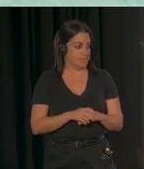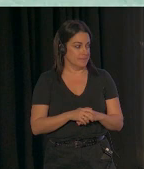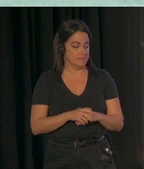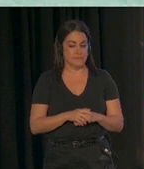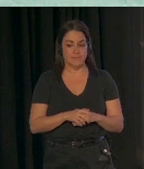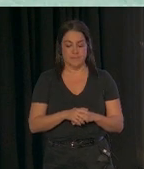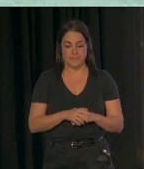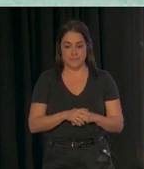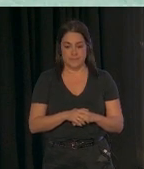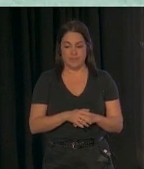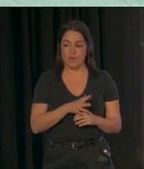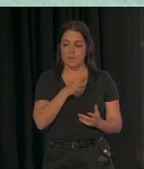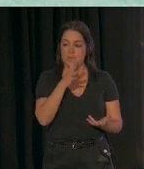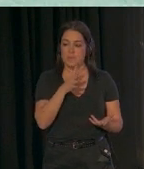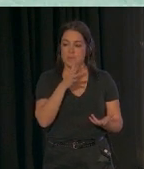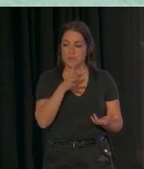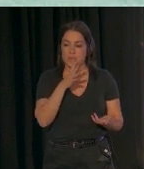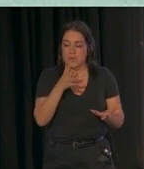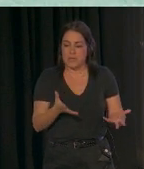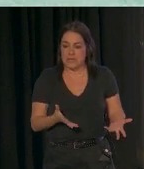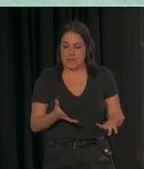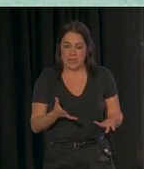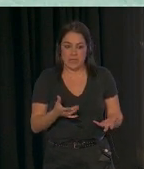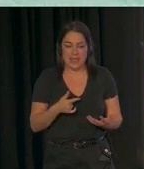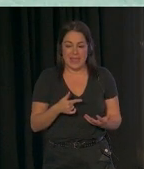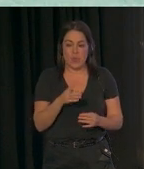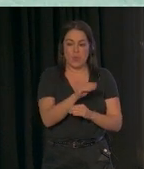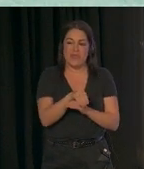¿Por qué? ¿Por qué los cuidadores familiares?